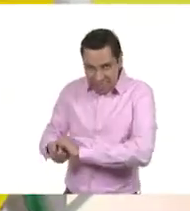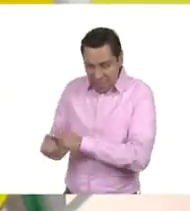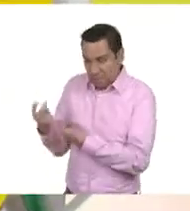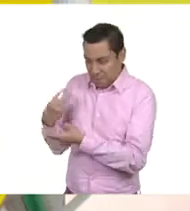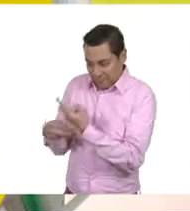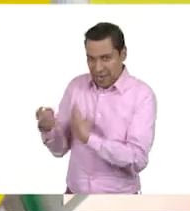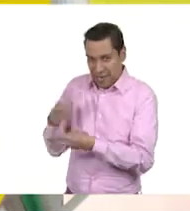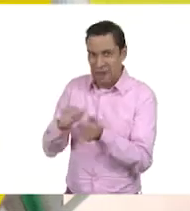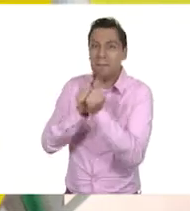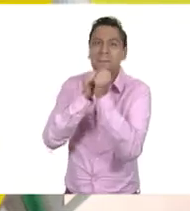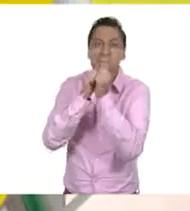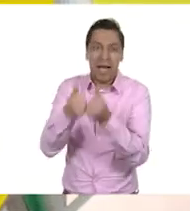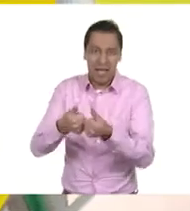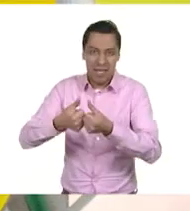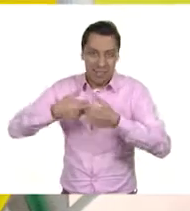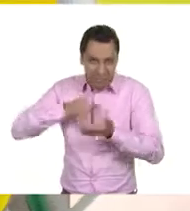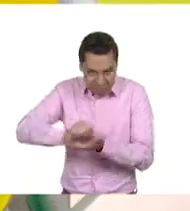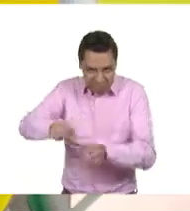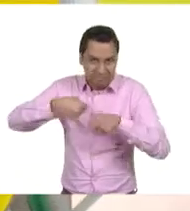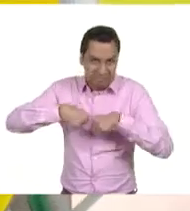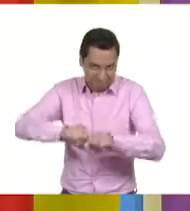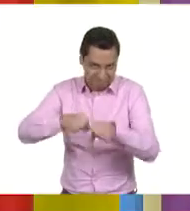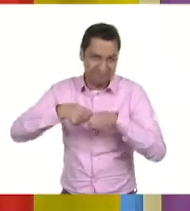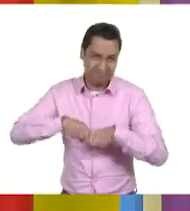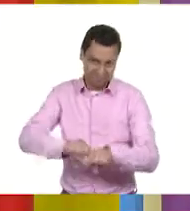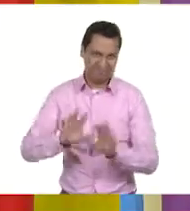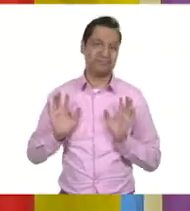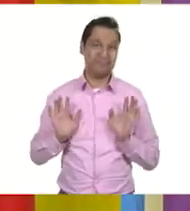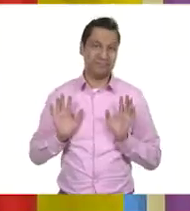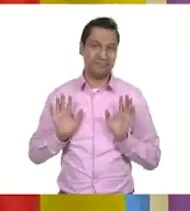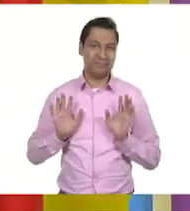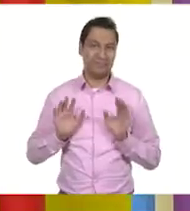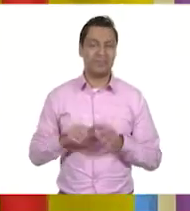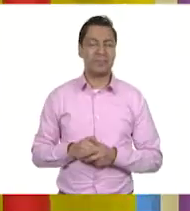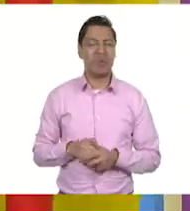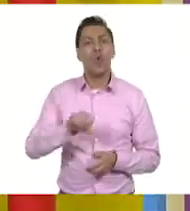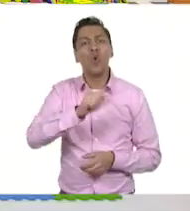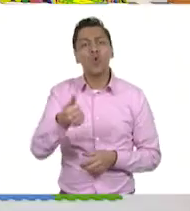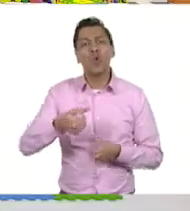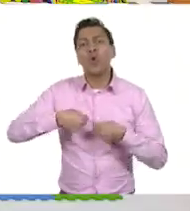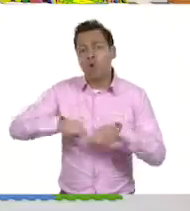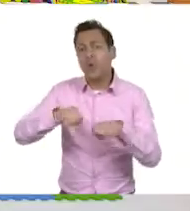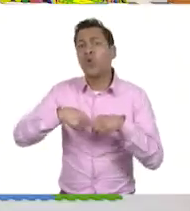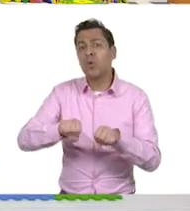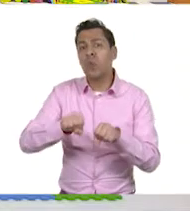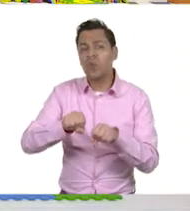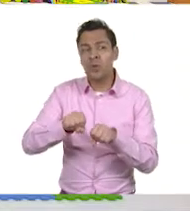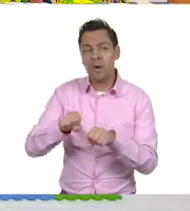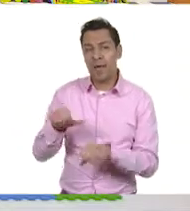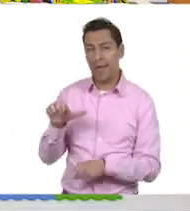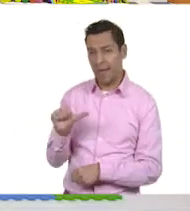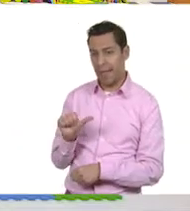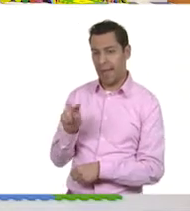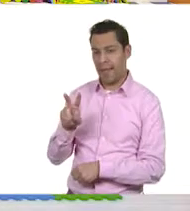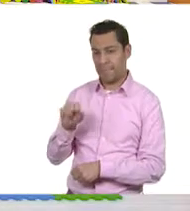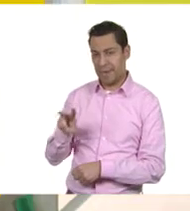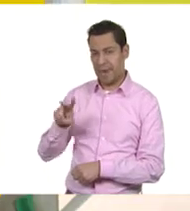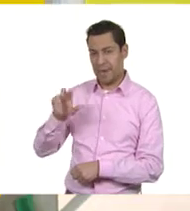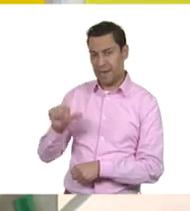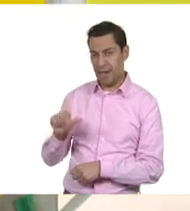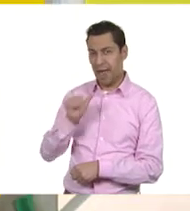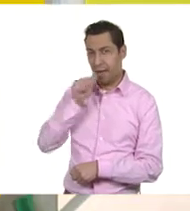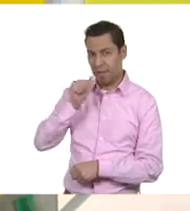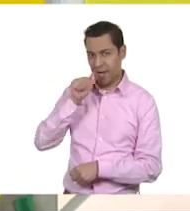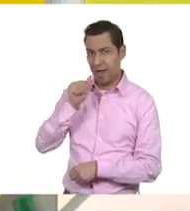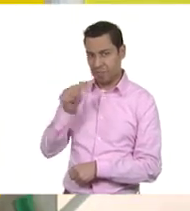pero pueden pensar tal vez en otro elemento. Ajá. ¿Como cuál? ¿La avena? Ah, exactamente. Exactamente. La